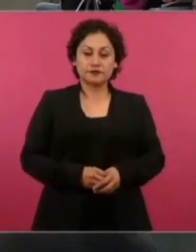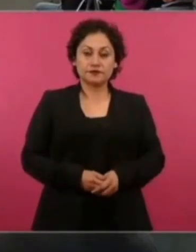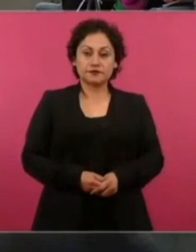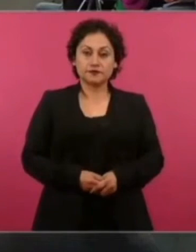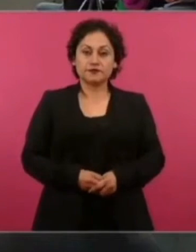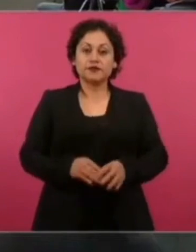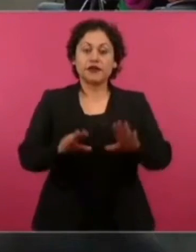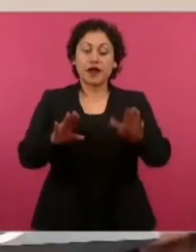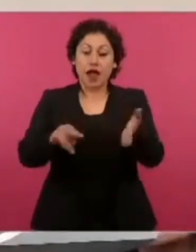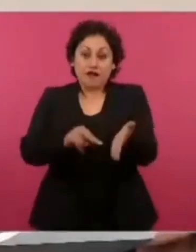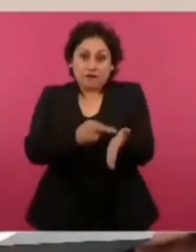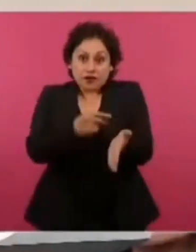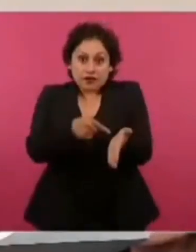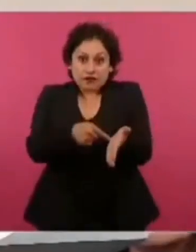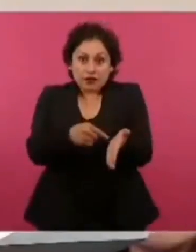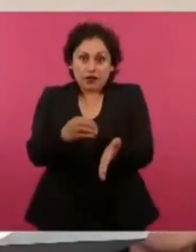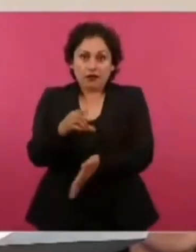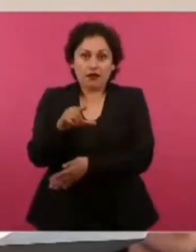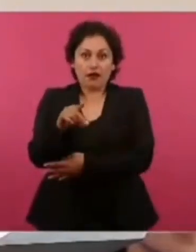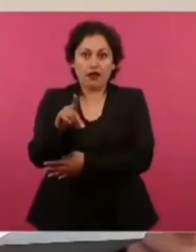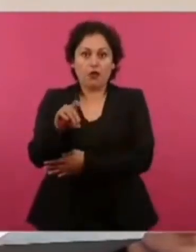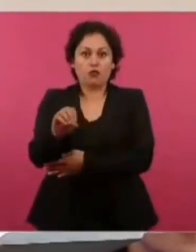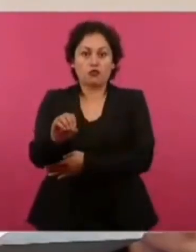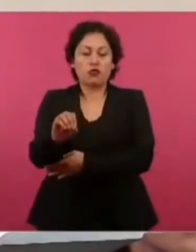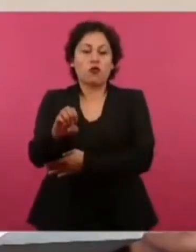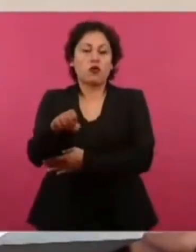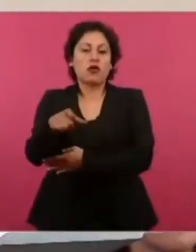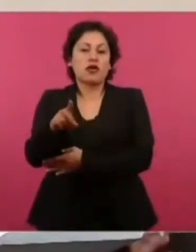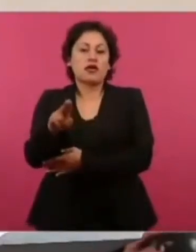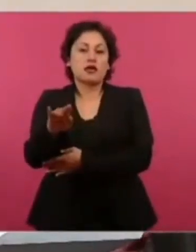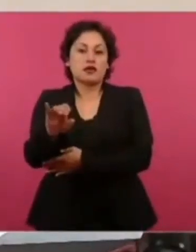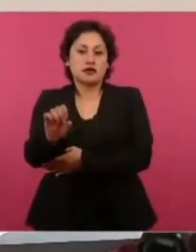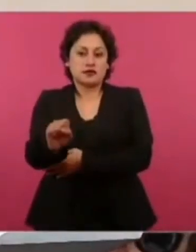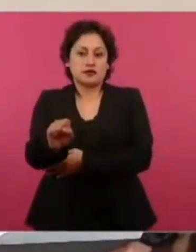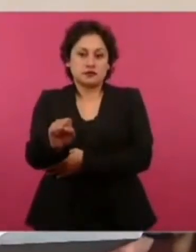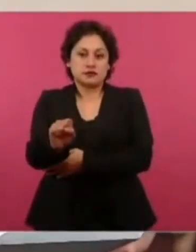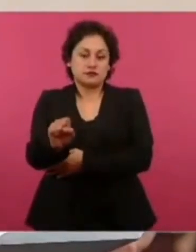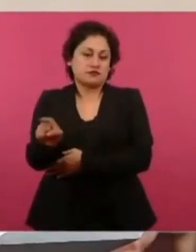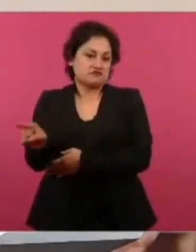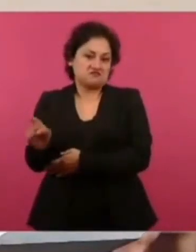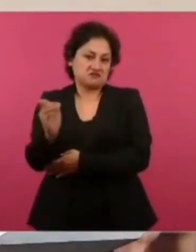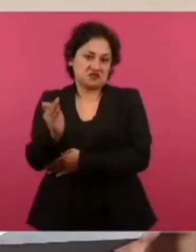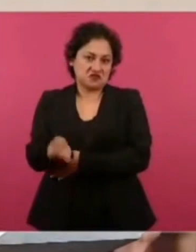firma Claudio X. González en contra de los libros de texto.